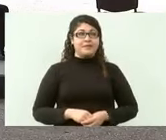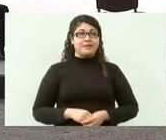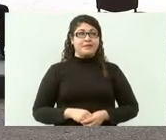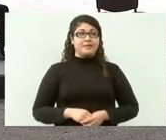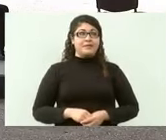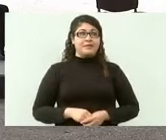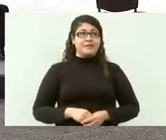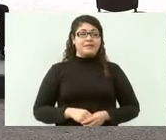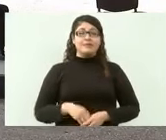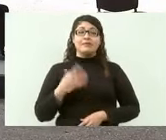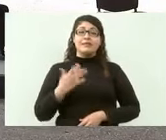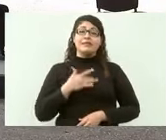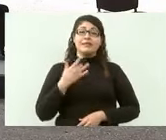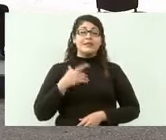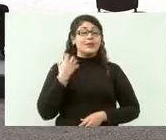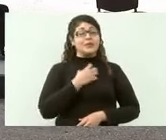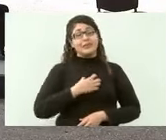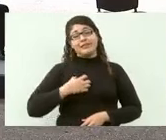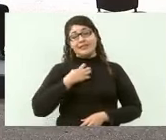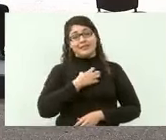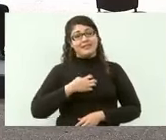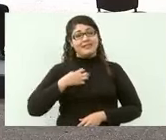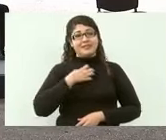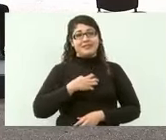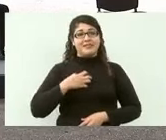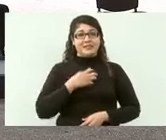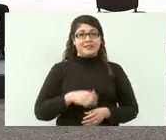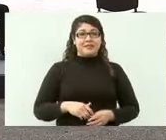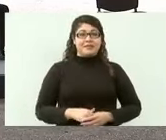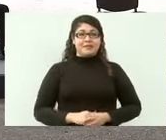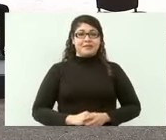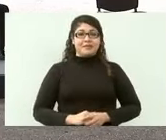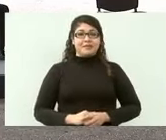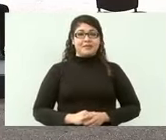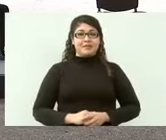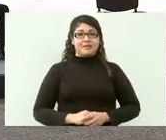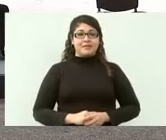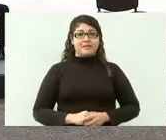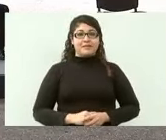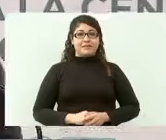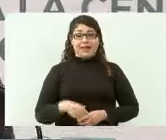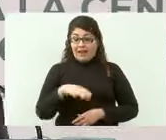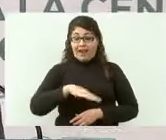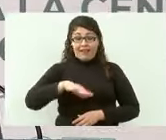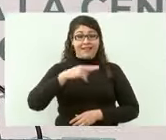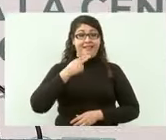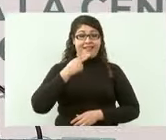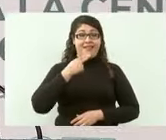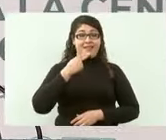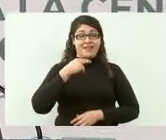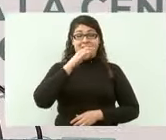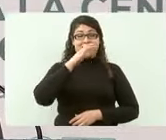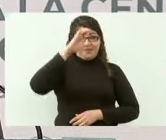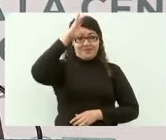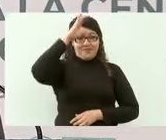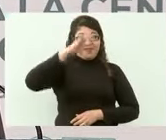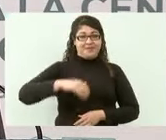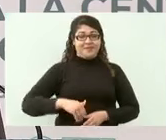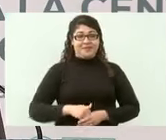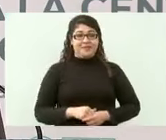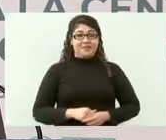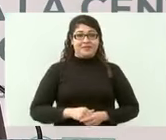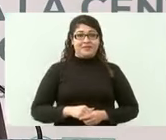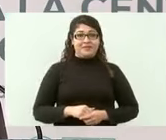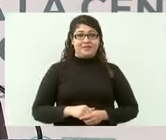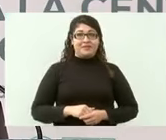nos da mucho gusto estar aquí en Nava, Coahuila, en este